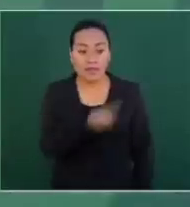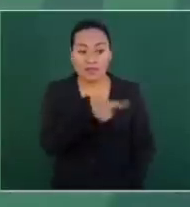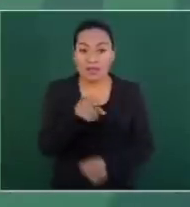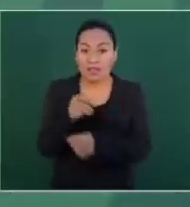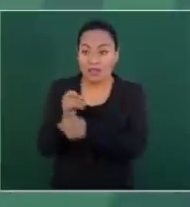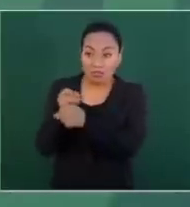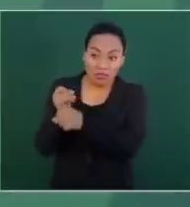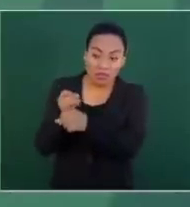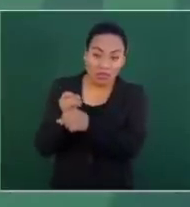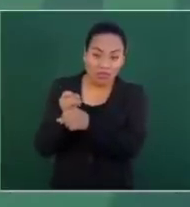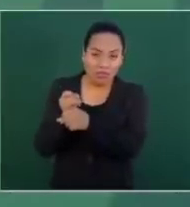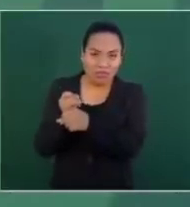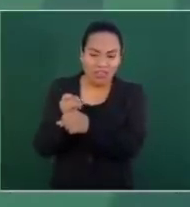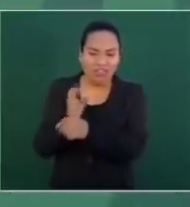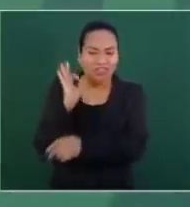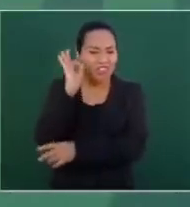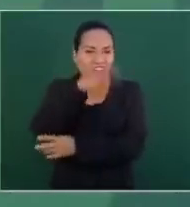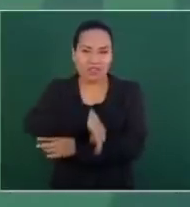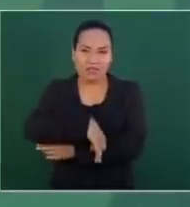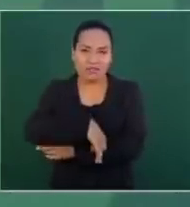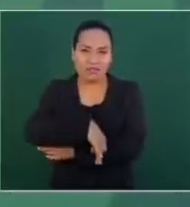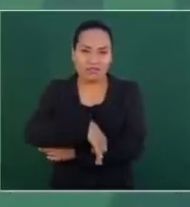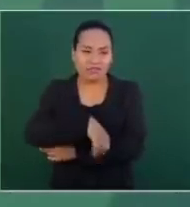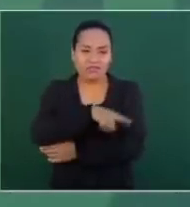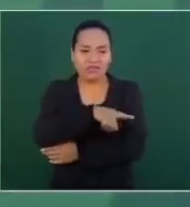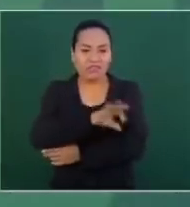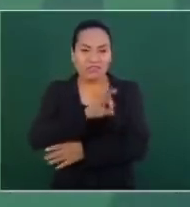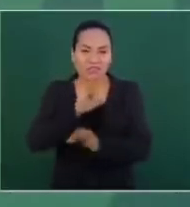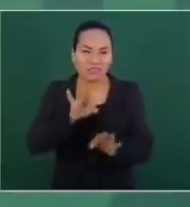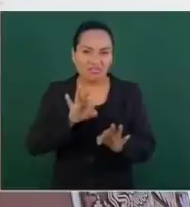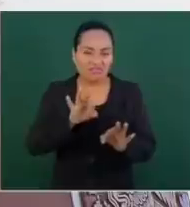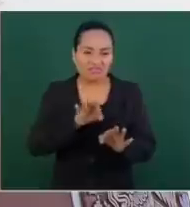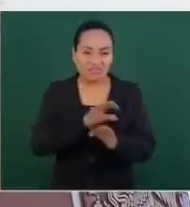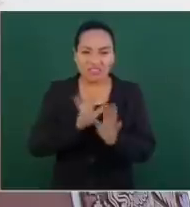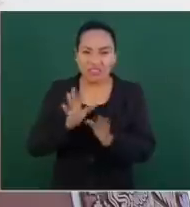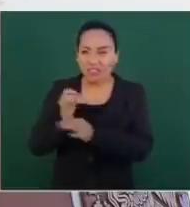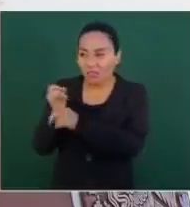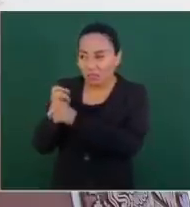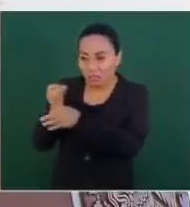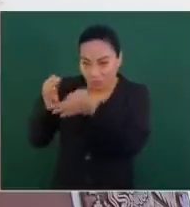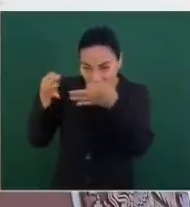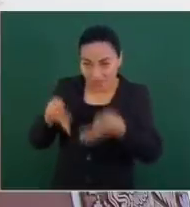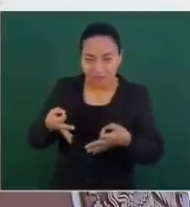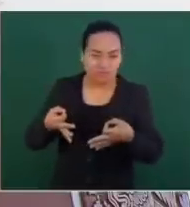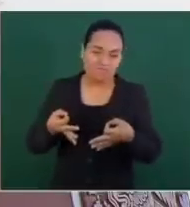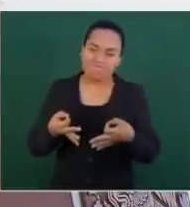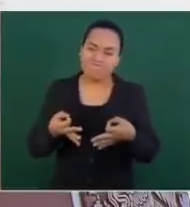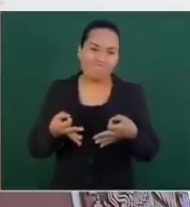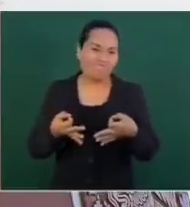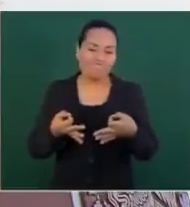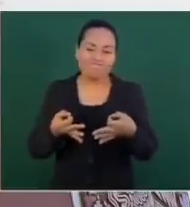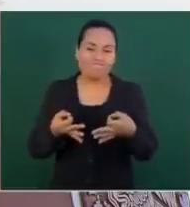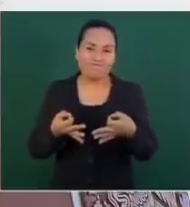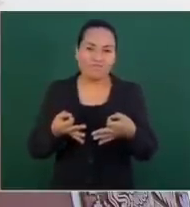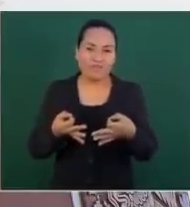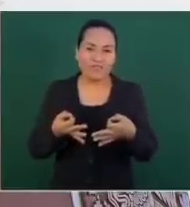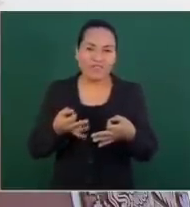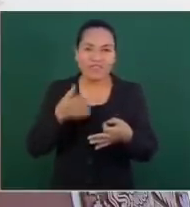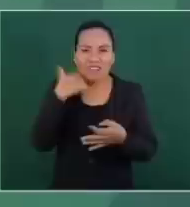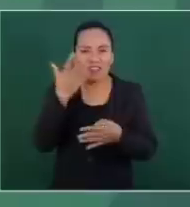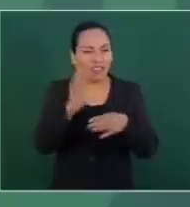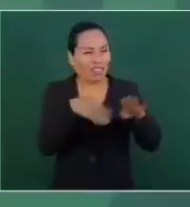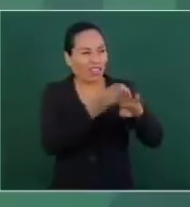sin fundamentos, para buscar mancharnos